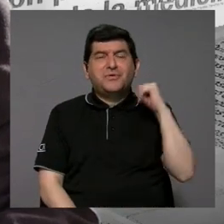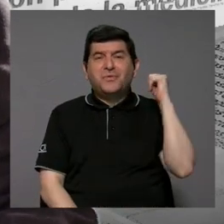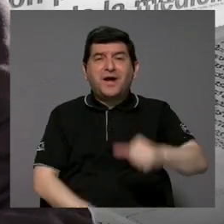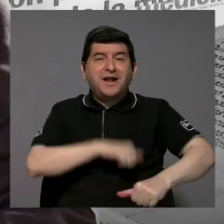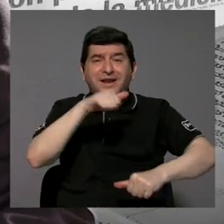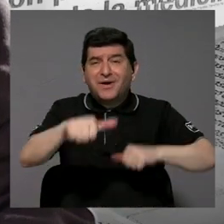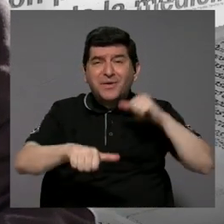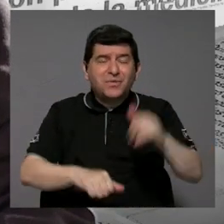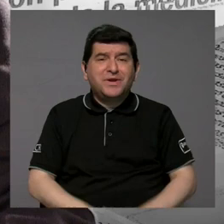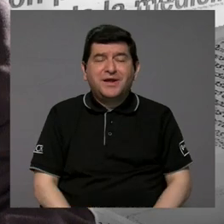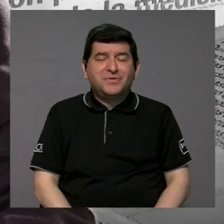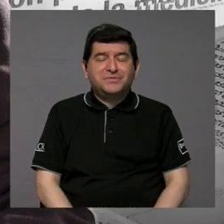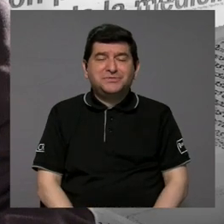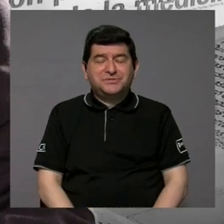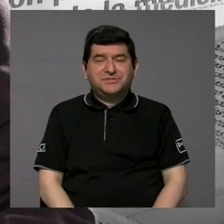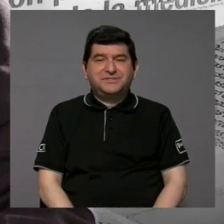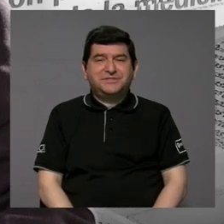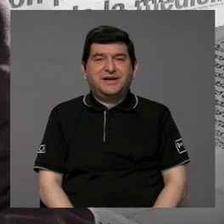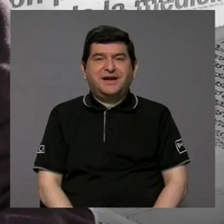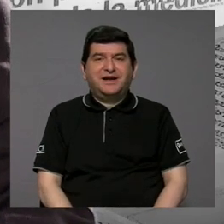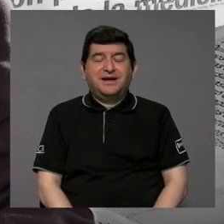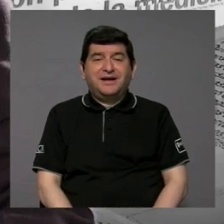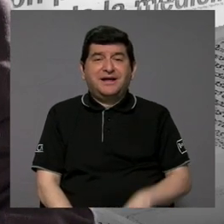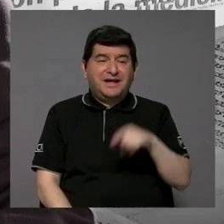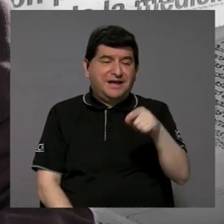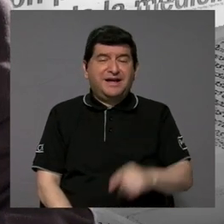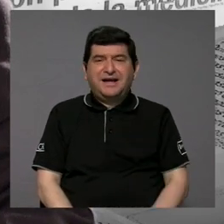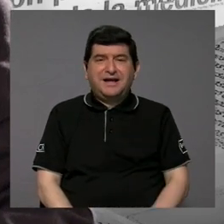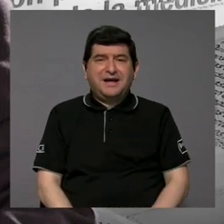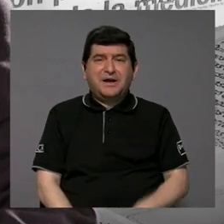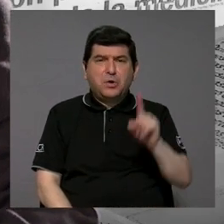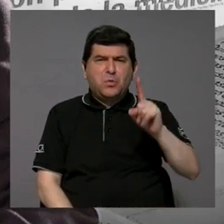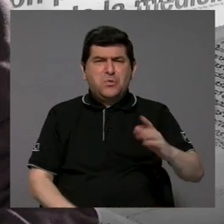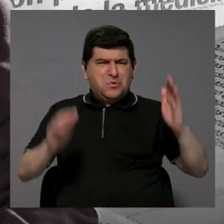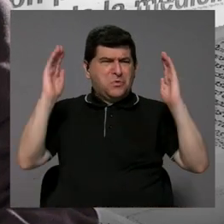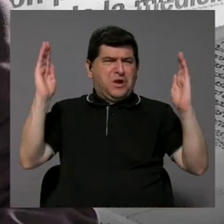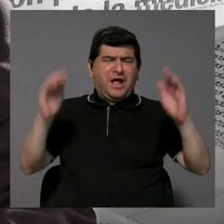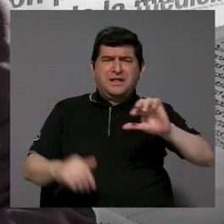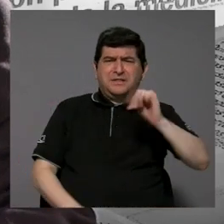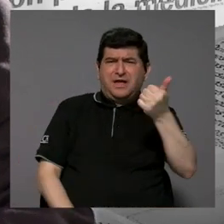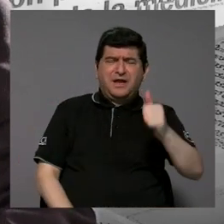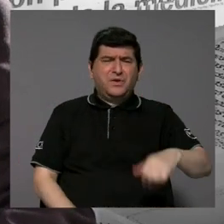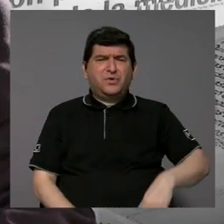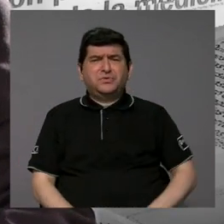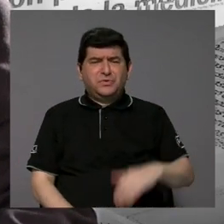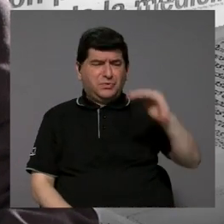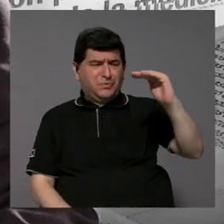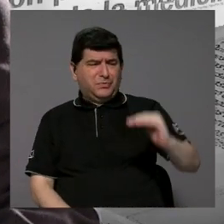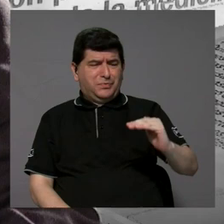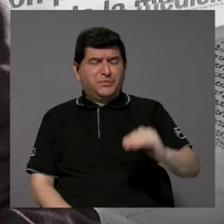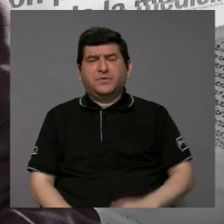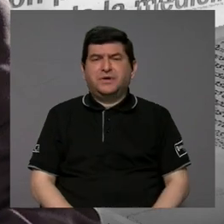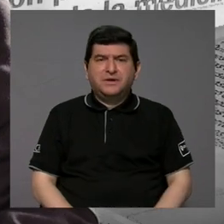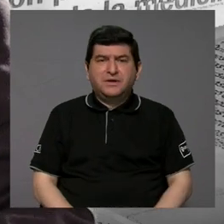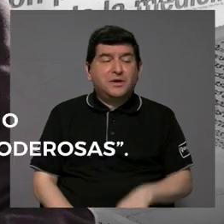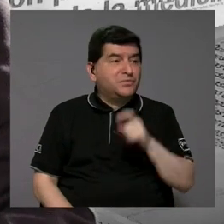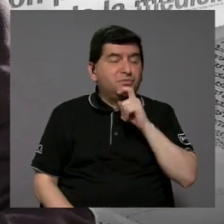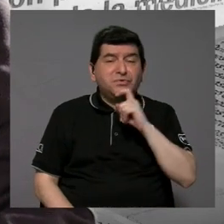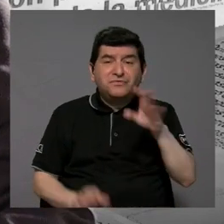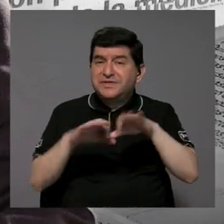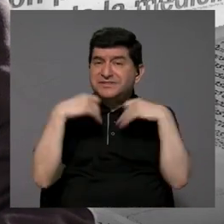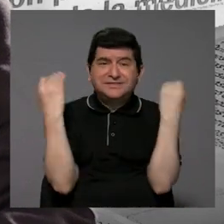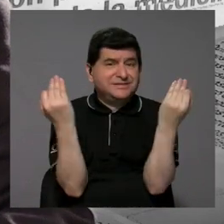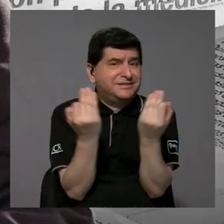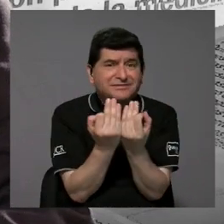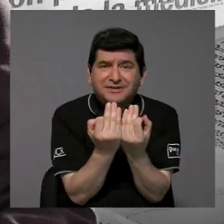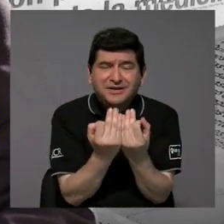de David y Goliat, pero es muy escaso lo que se puede hacer un grupo de personas o familias contra